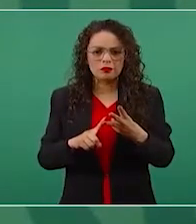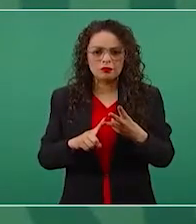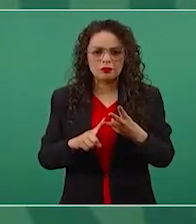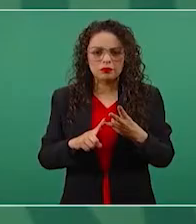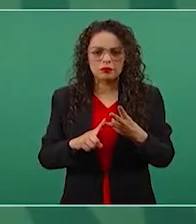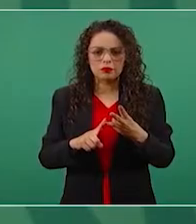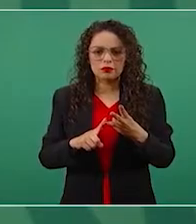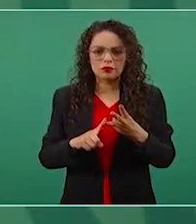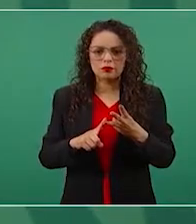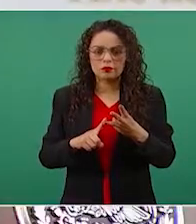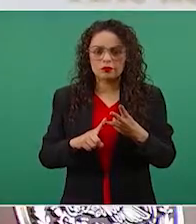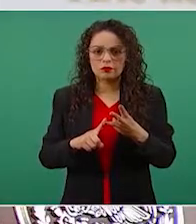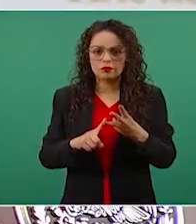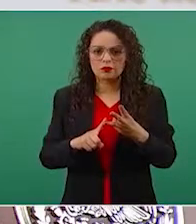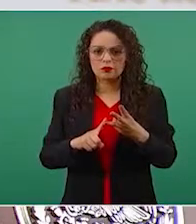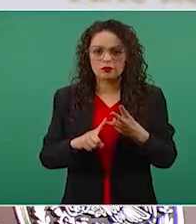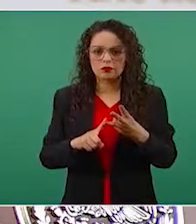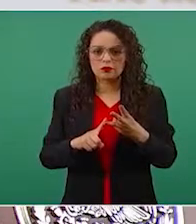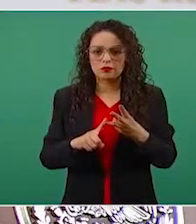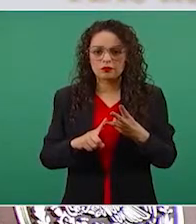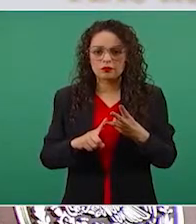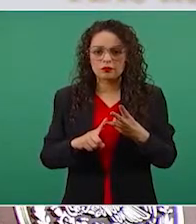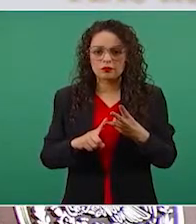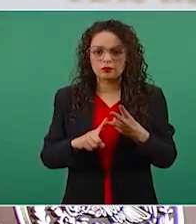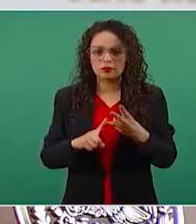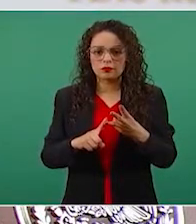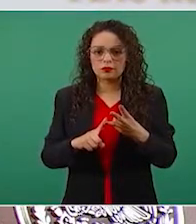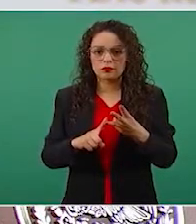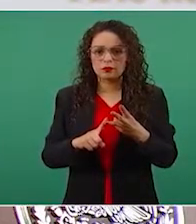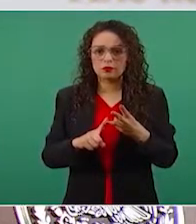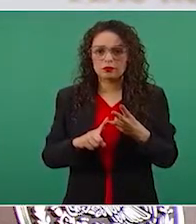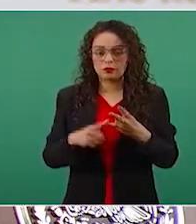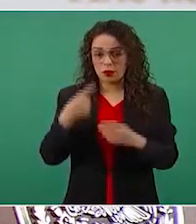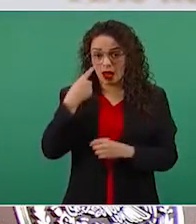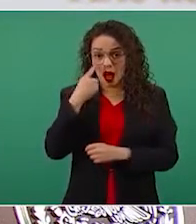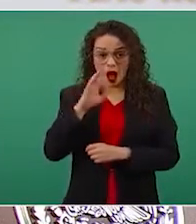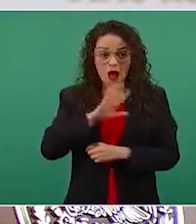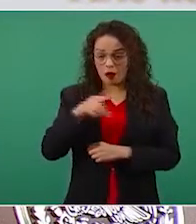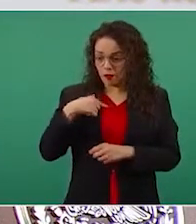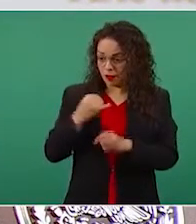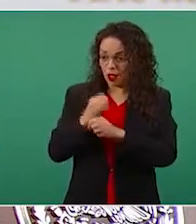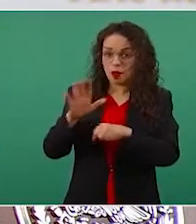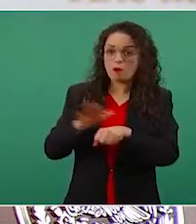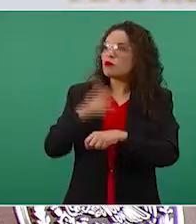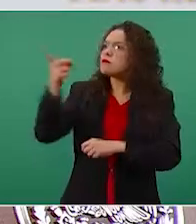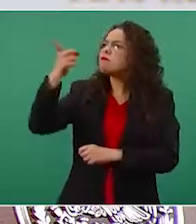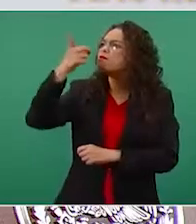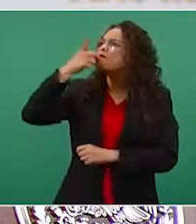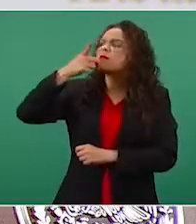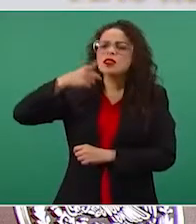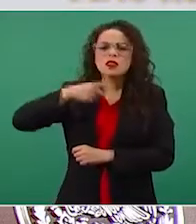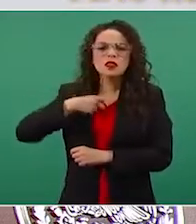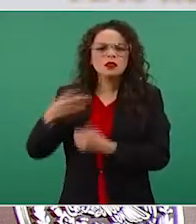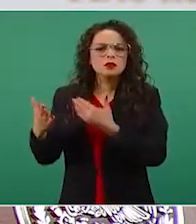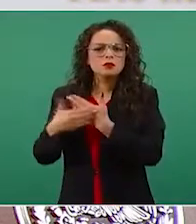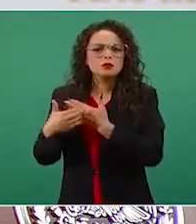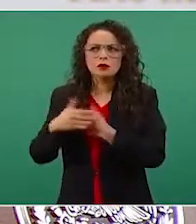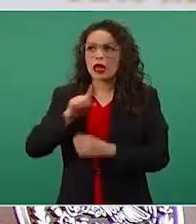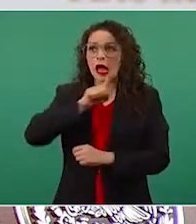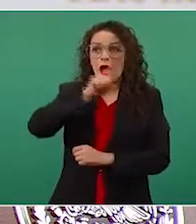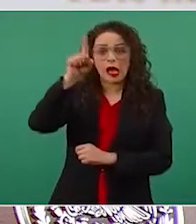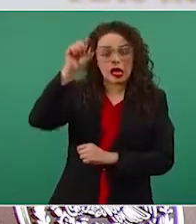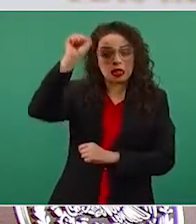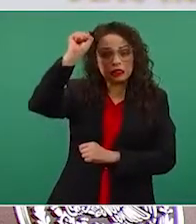Ahora vamos a confirmar, porque me dijeron que un acto en Sinaloa